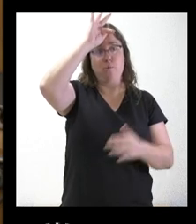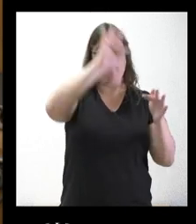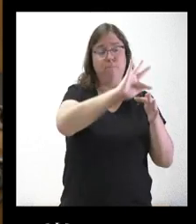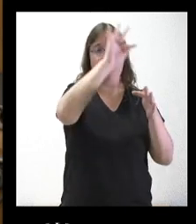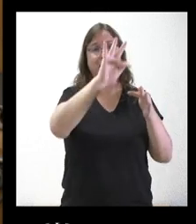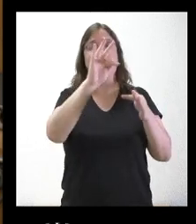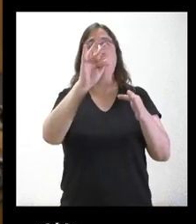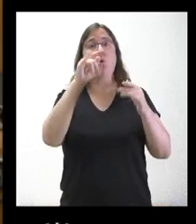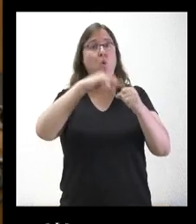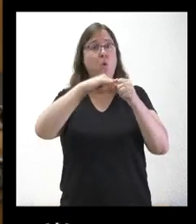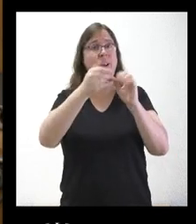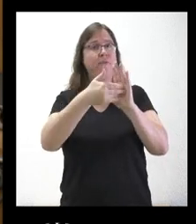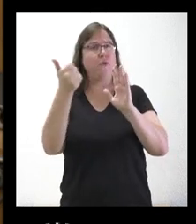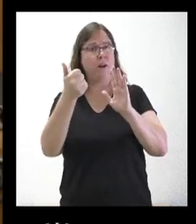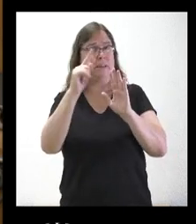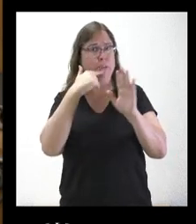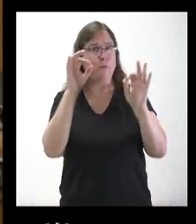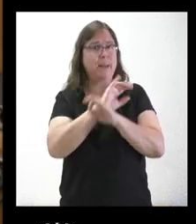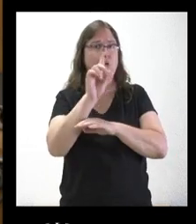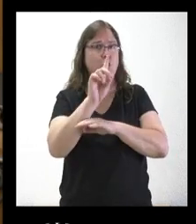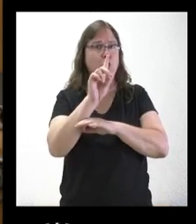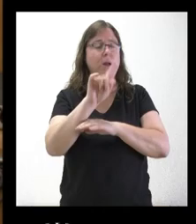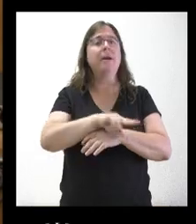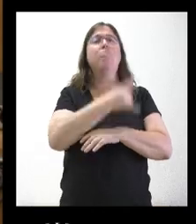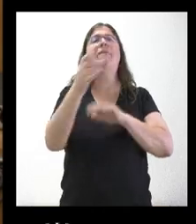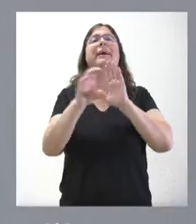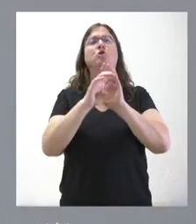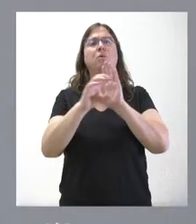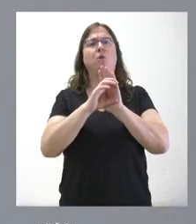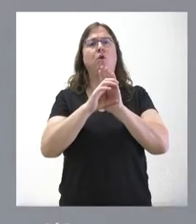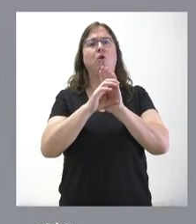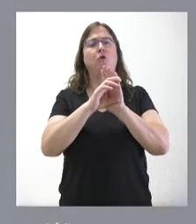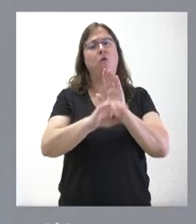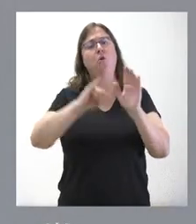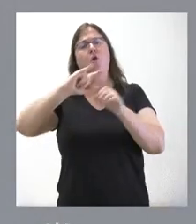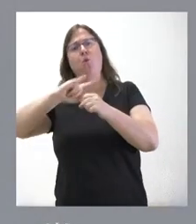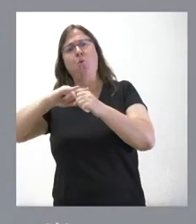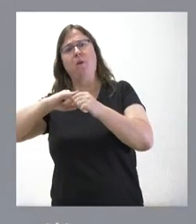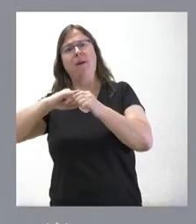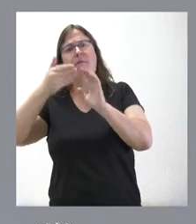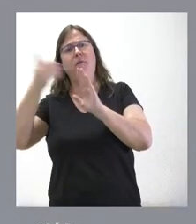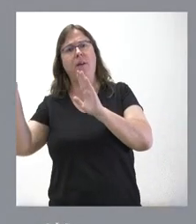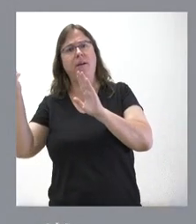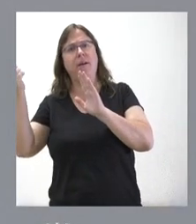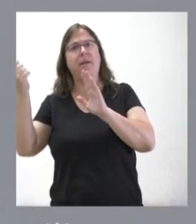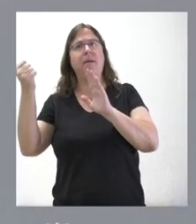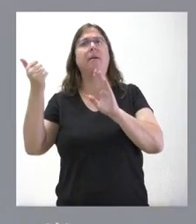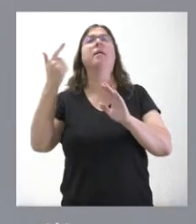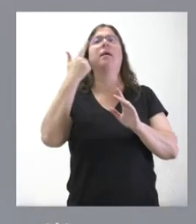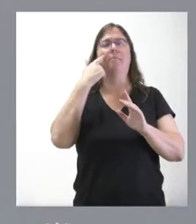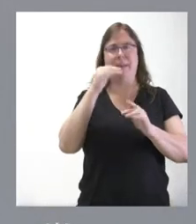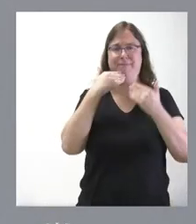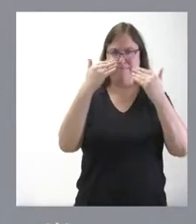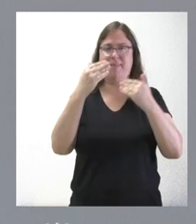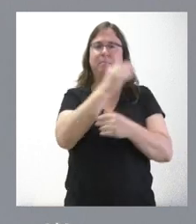lunes, se quita ese lunes, si no me equivoco. Vale. Bueno, como comentaba ya las tres preguntas y agradeciendo también su intervención